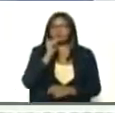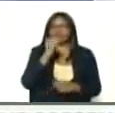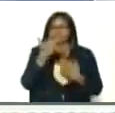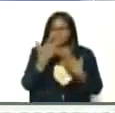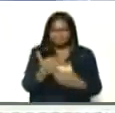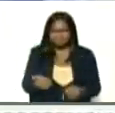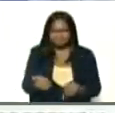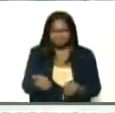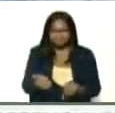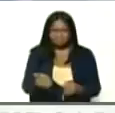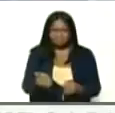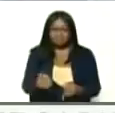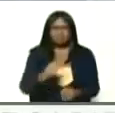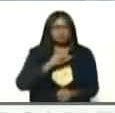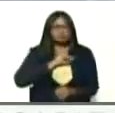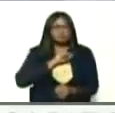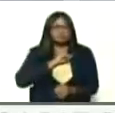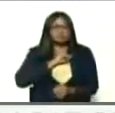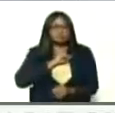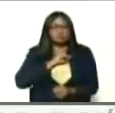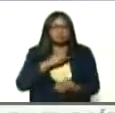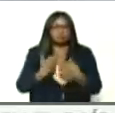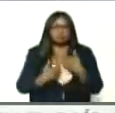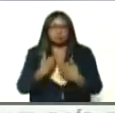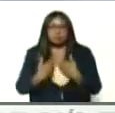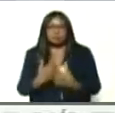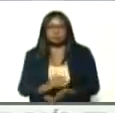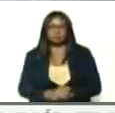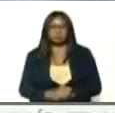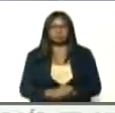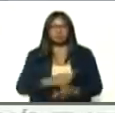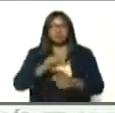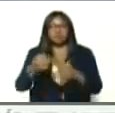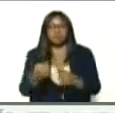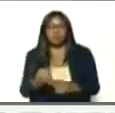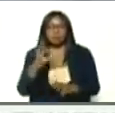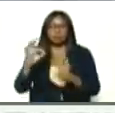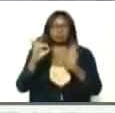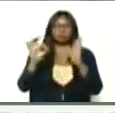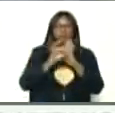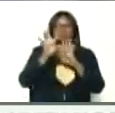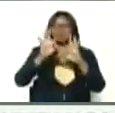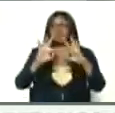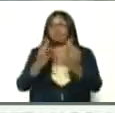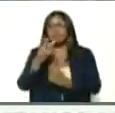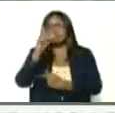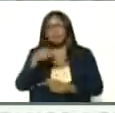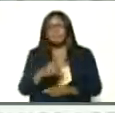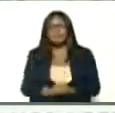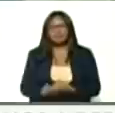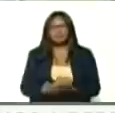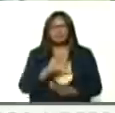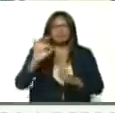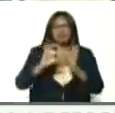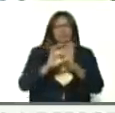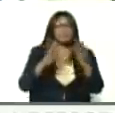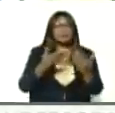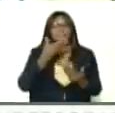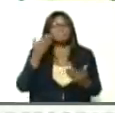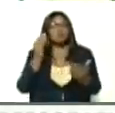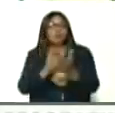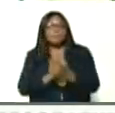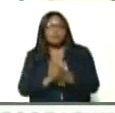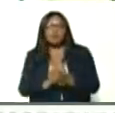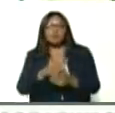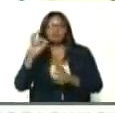y bueno, a pasar susto pues, y de repente, se lo contagiaste a alguien de tu familia, y se lo contagiaste a tu mejor amigo,